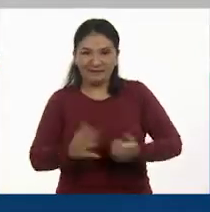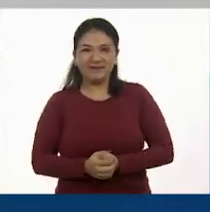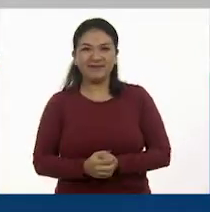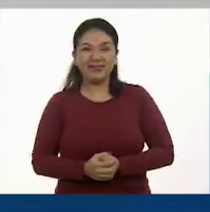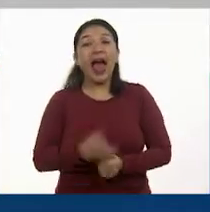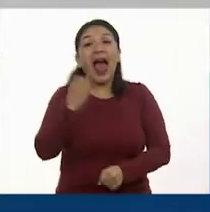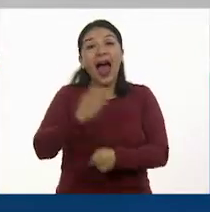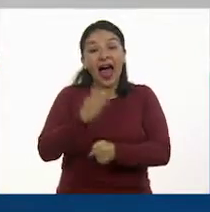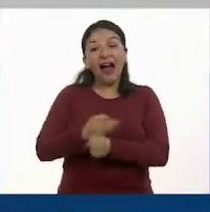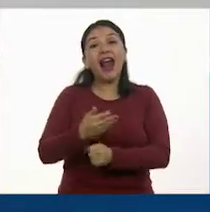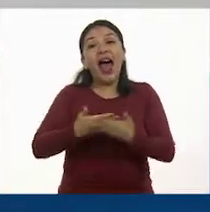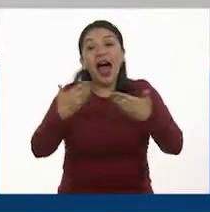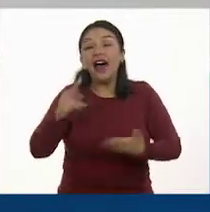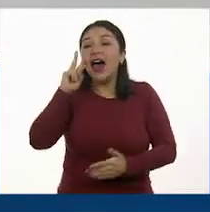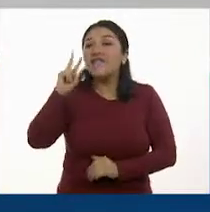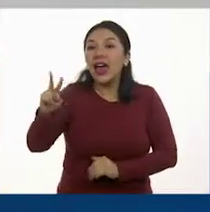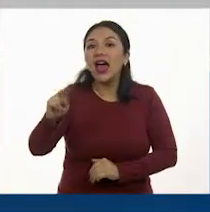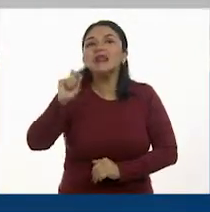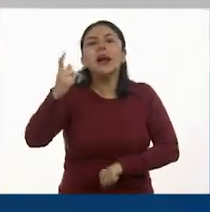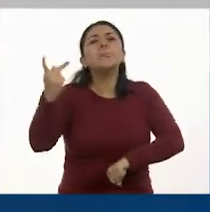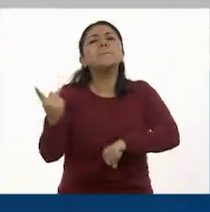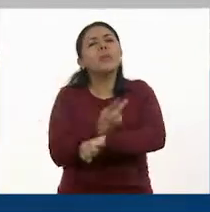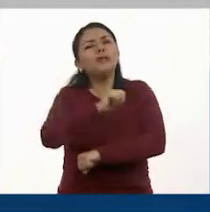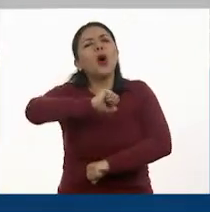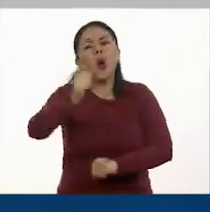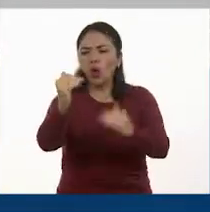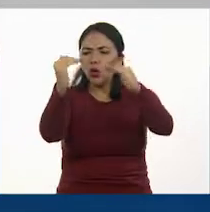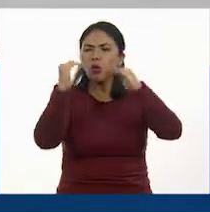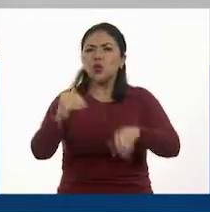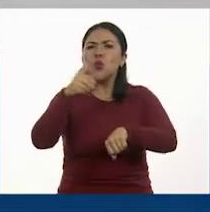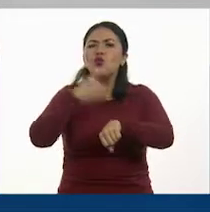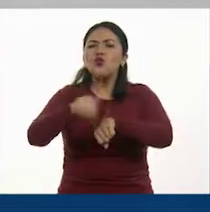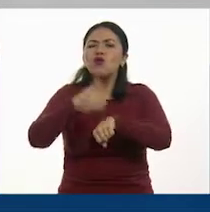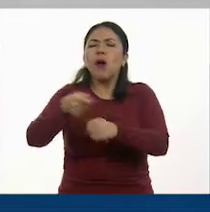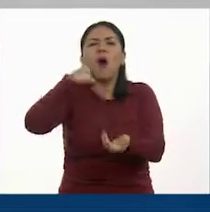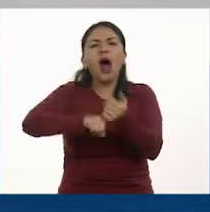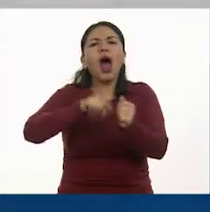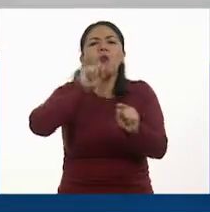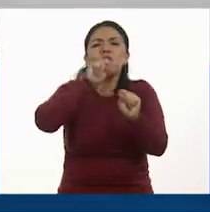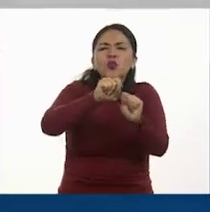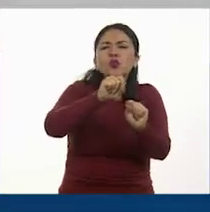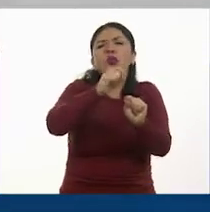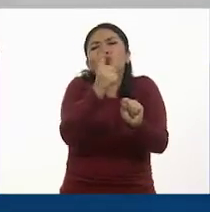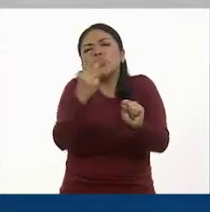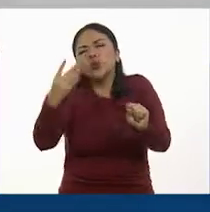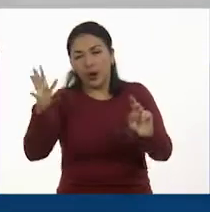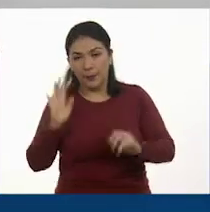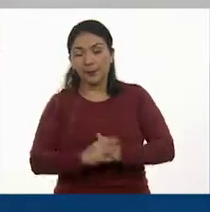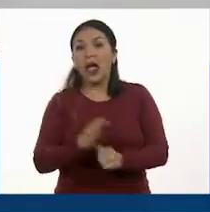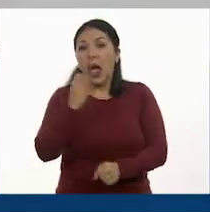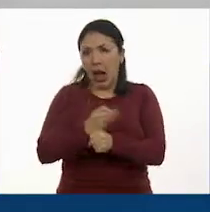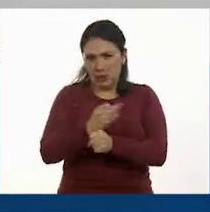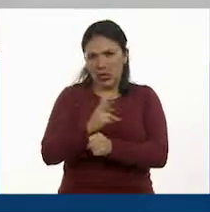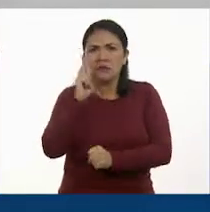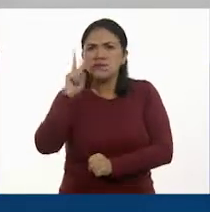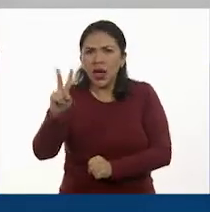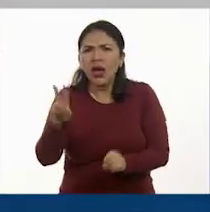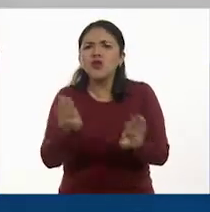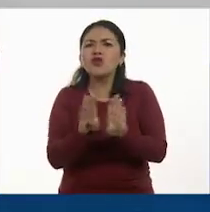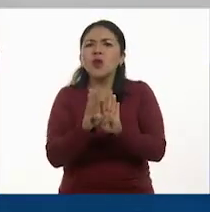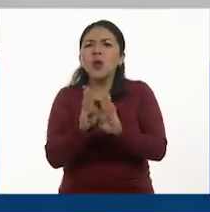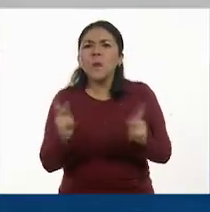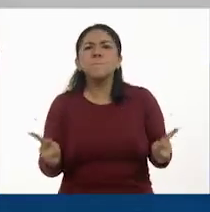parece si ahora vemos qué sucede con los números que están expresados como decimales? Les propongo que veamos su